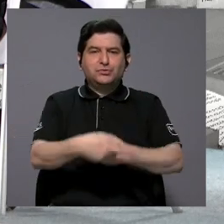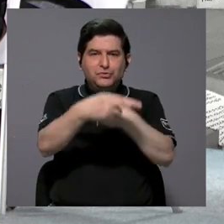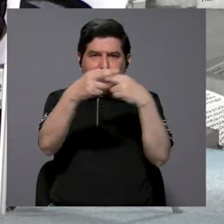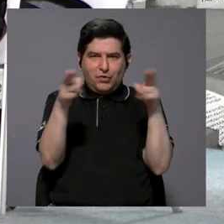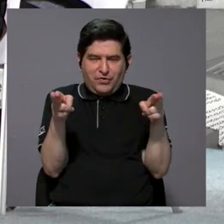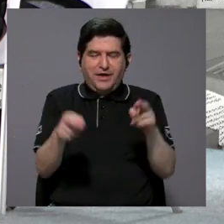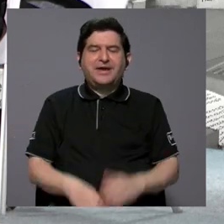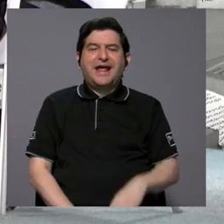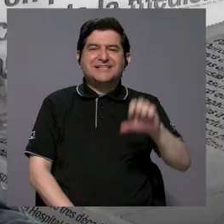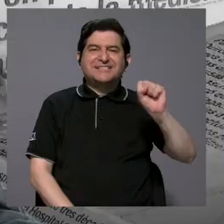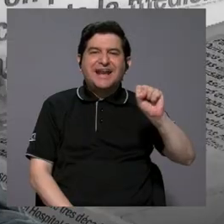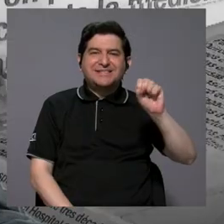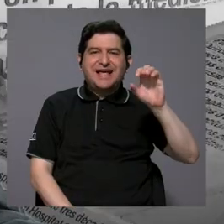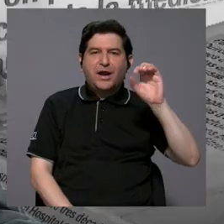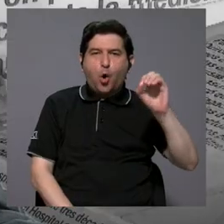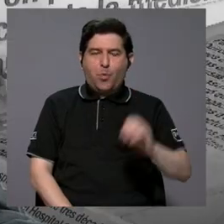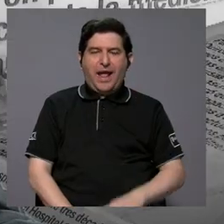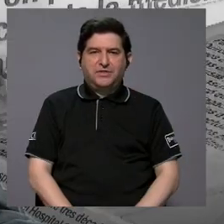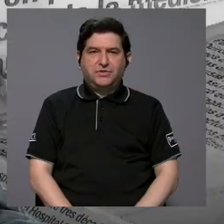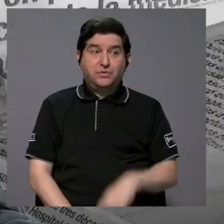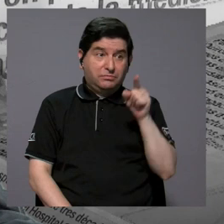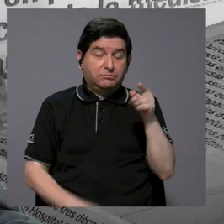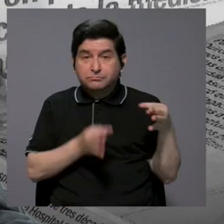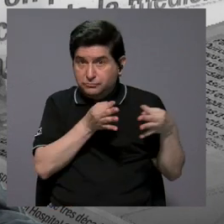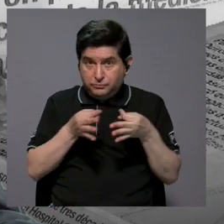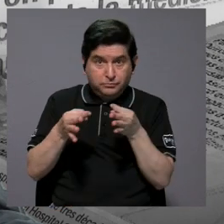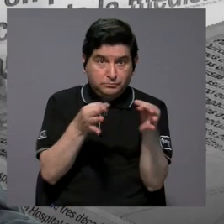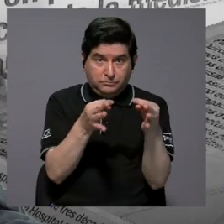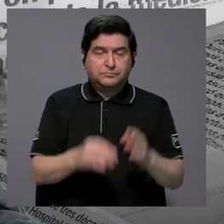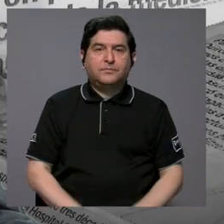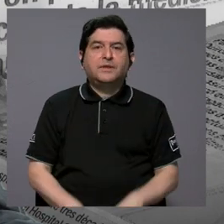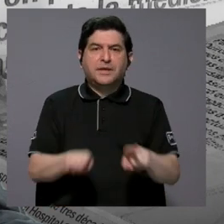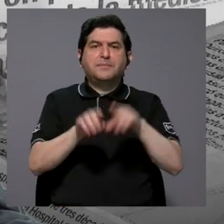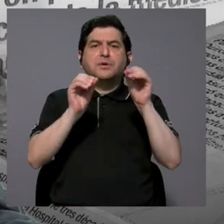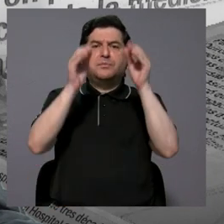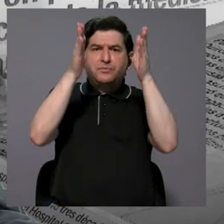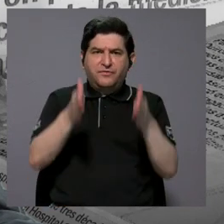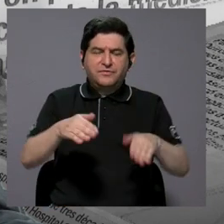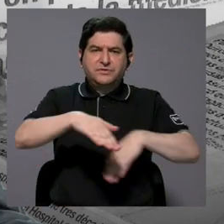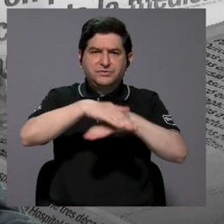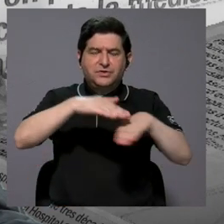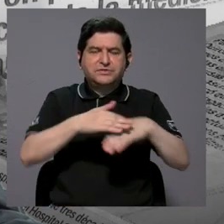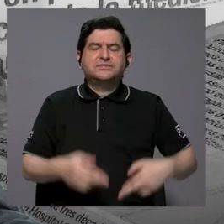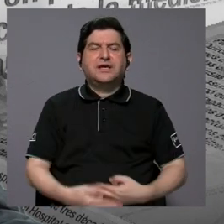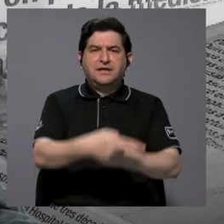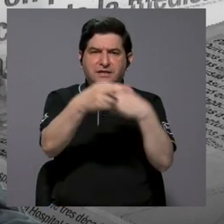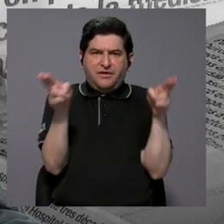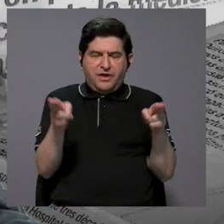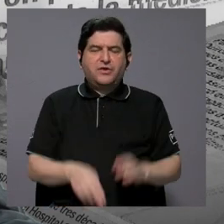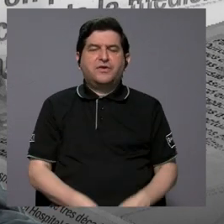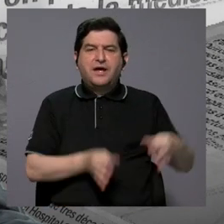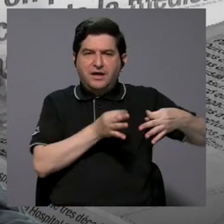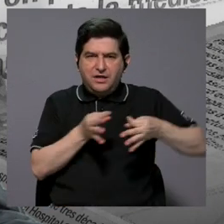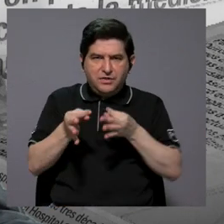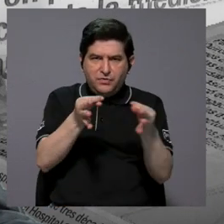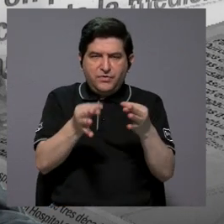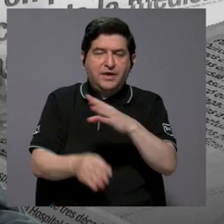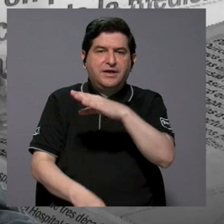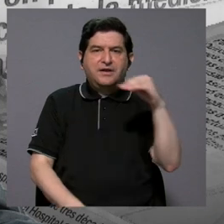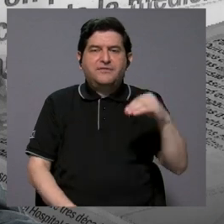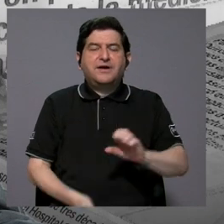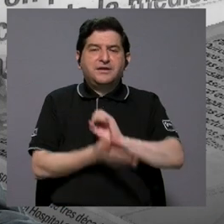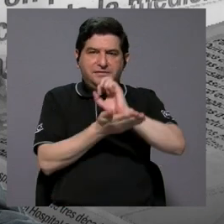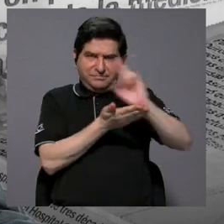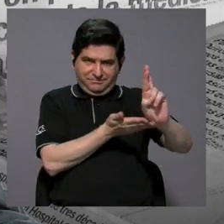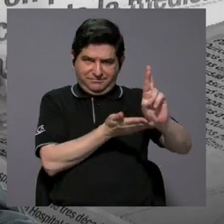Salazar o Bando en Turrialba y además es docente en la sede regional de Turrialba y también